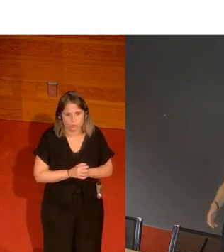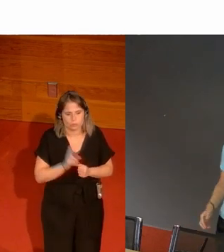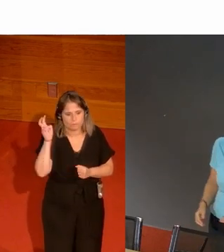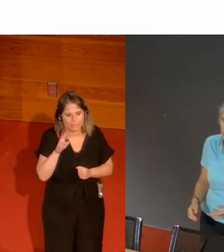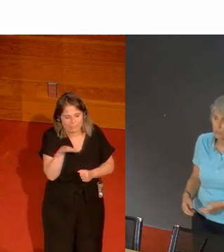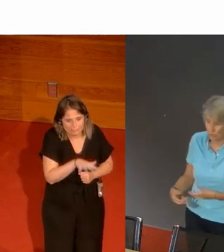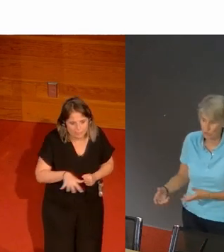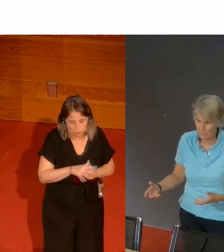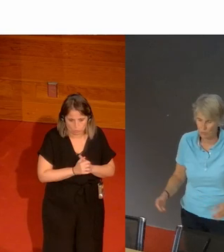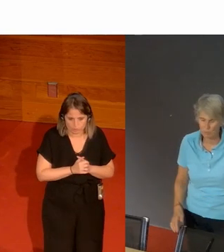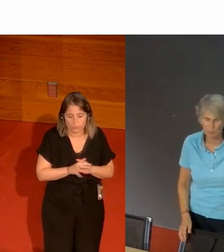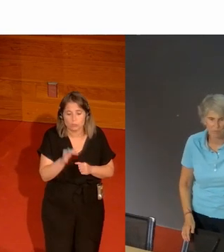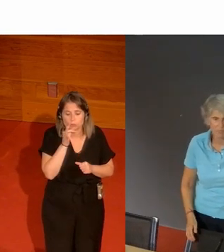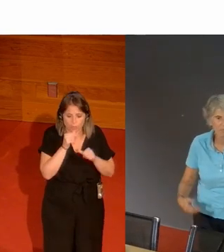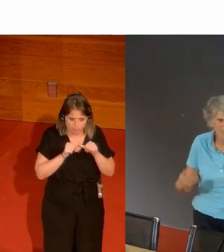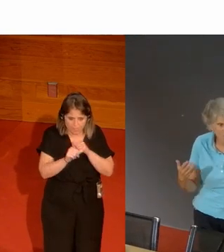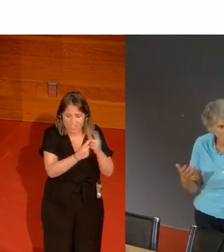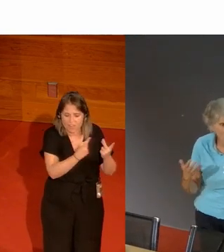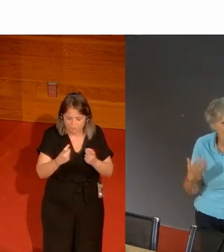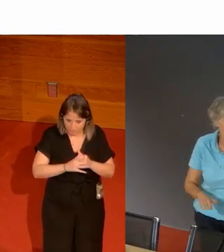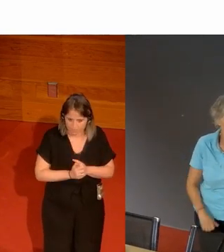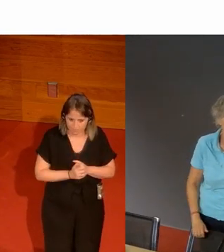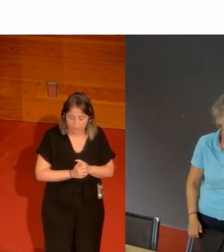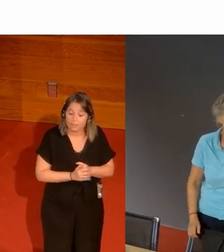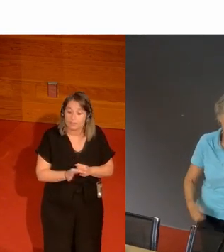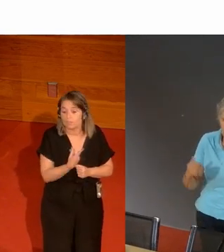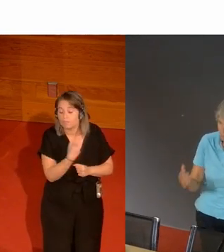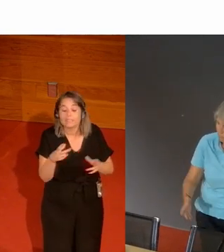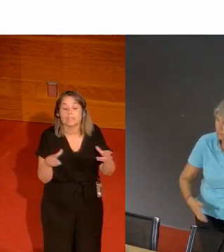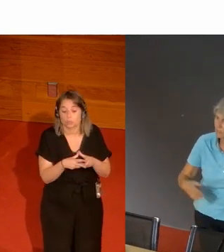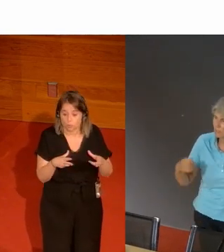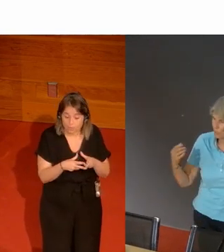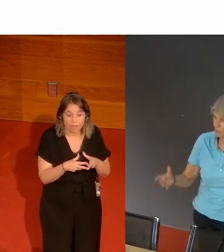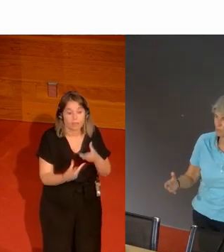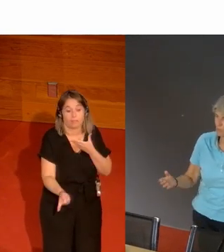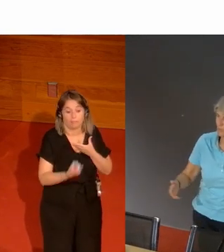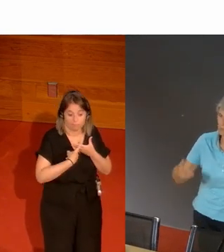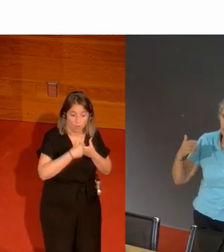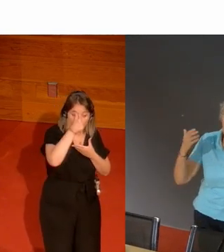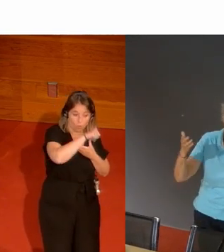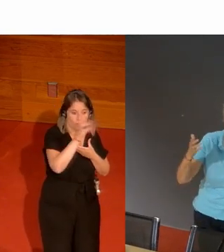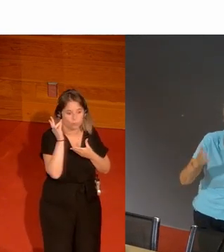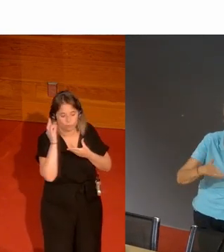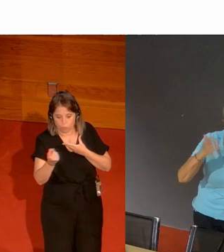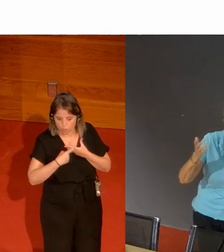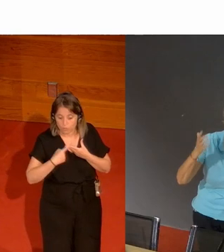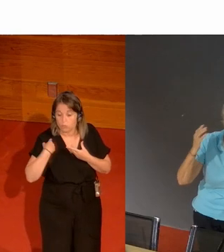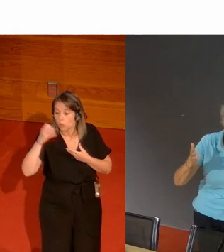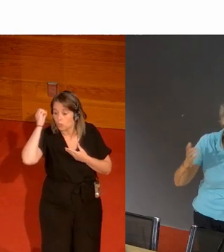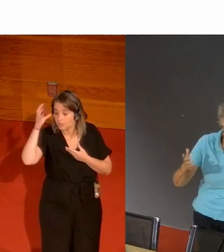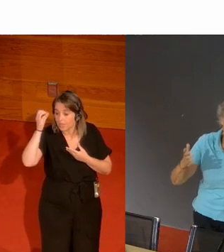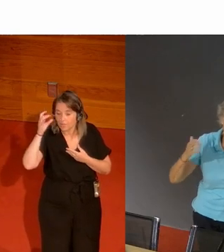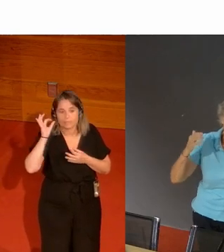estamos de donde venimos y lo que nos queda todavía por hacer y para eso necesitamos a la sociedad entera tanto a los hombres como a las mujeres porque yo cuando voy a las charlas